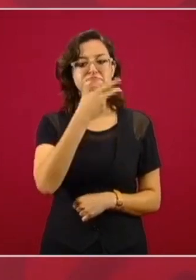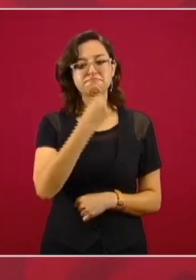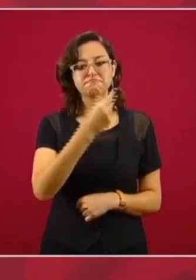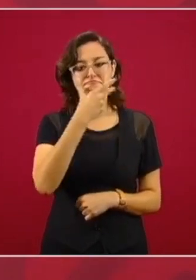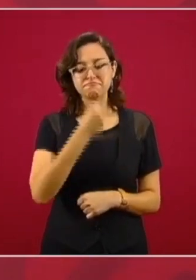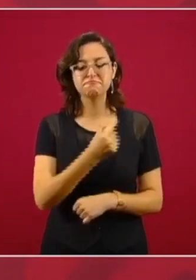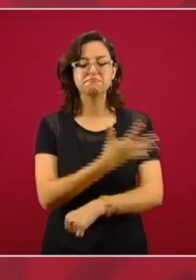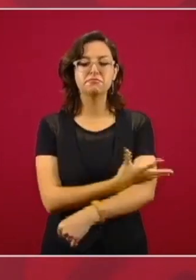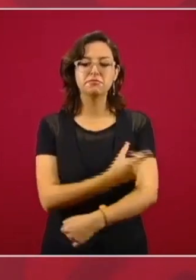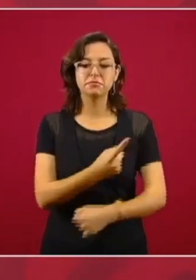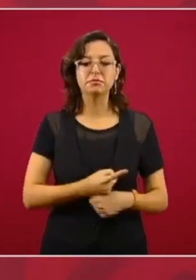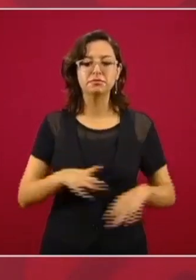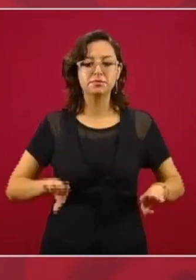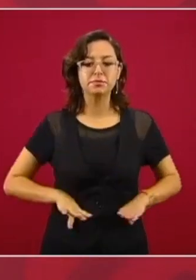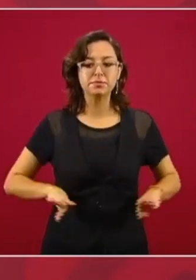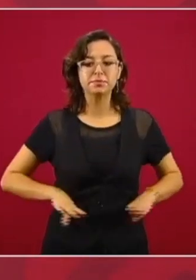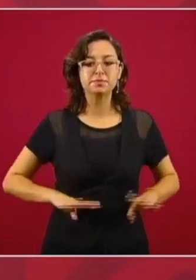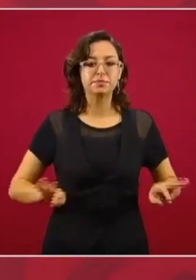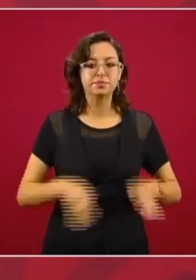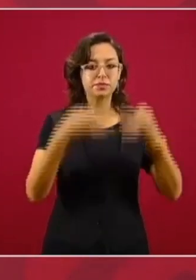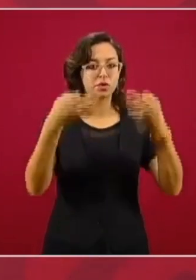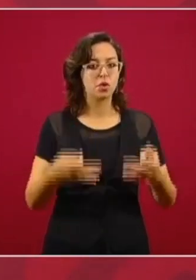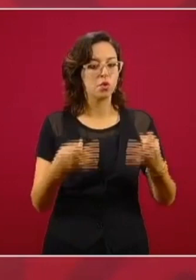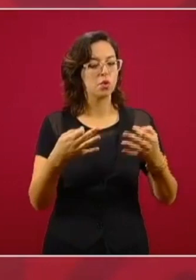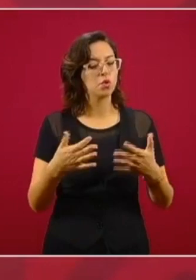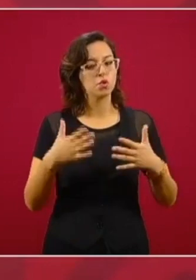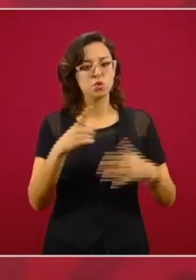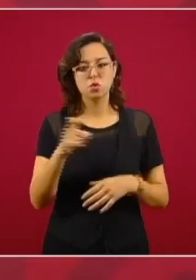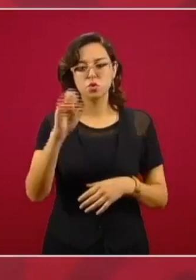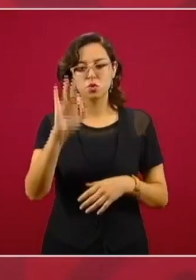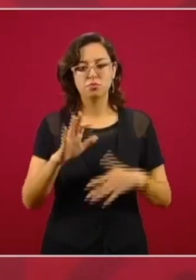íntegro, honesto, de toda nuestra confianza,